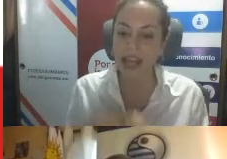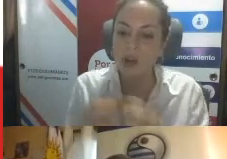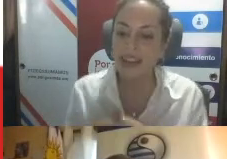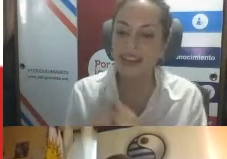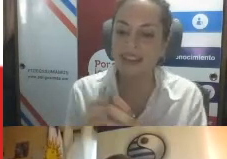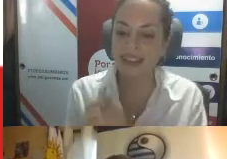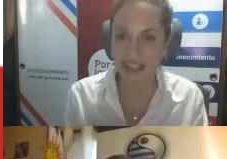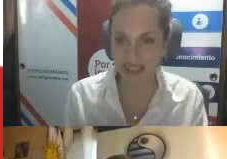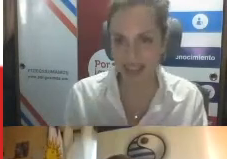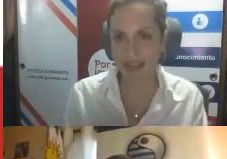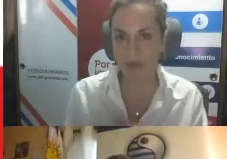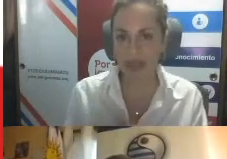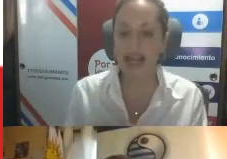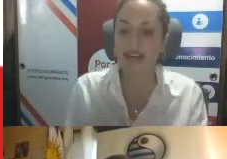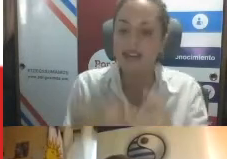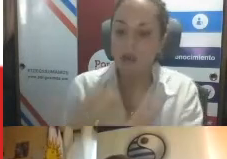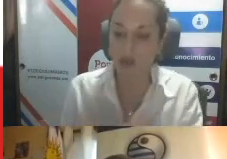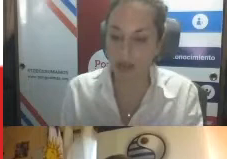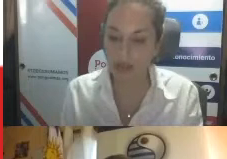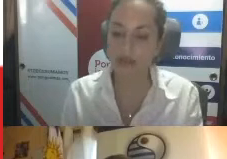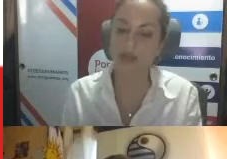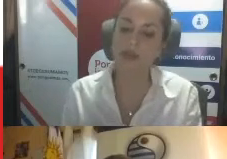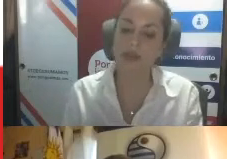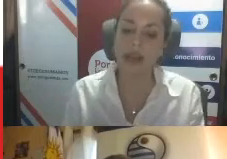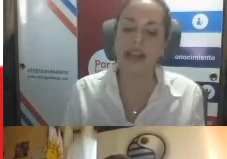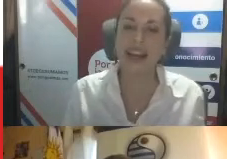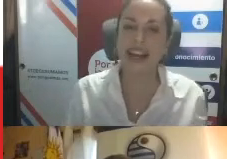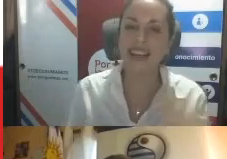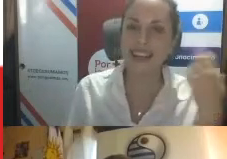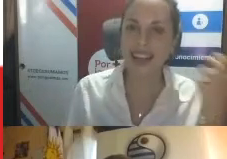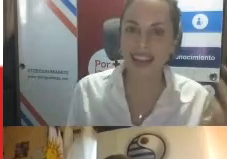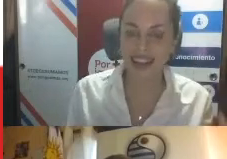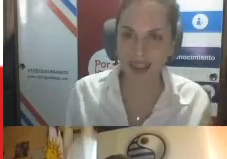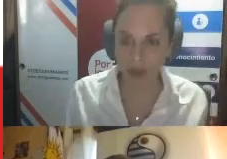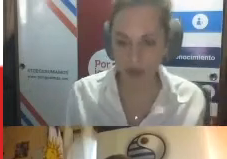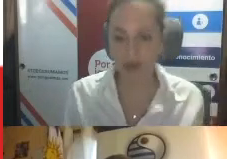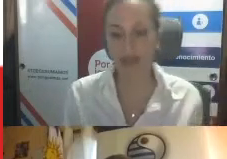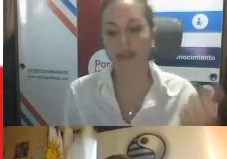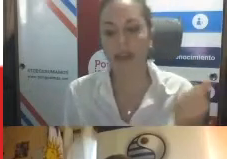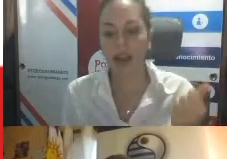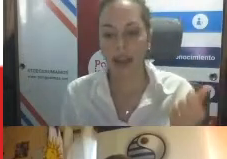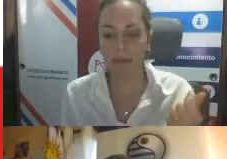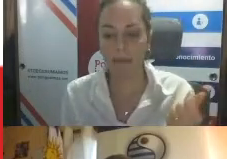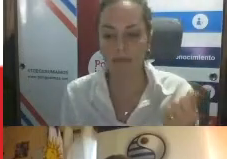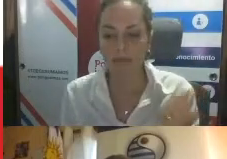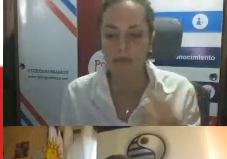el lugar de residencia, el acceso a los servicios, la garantía de las instalaciones,